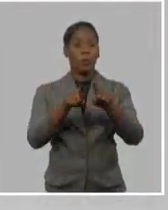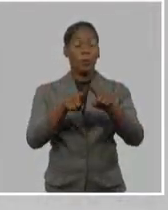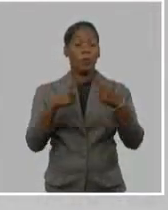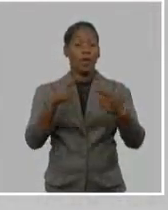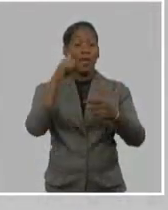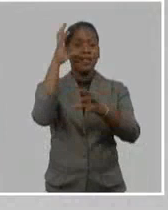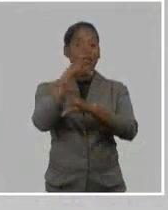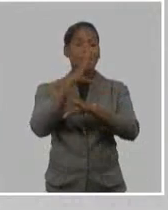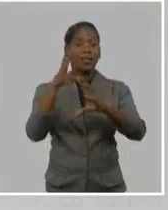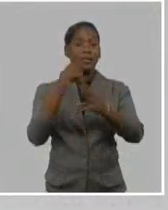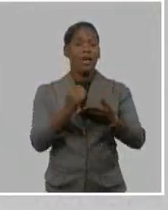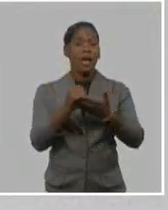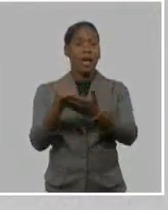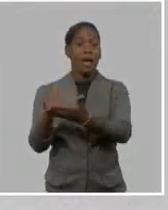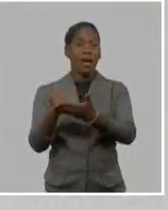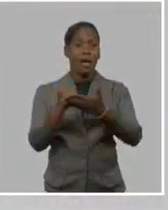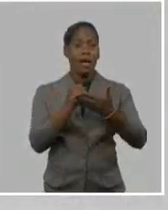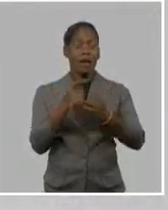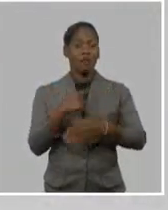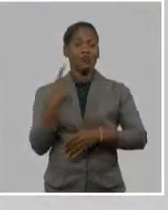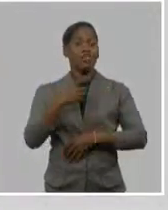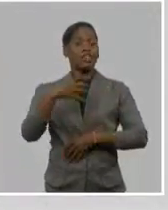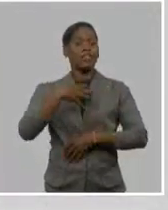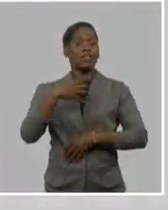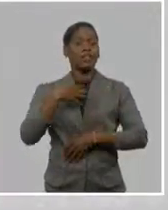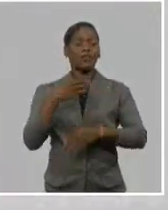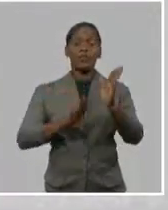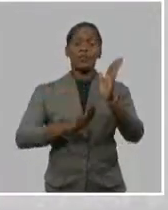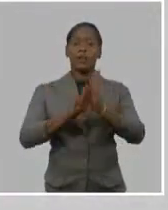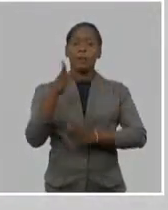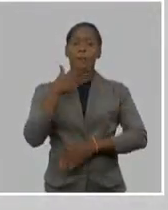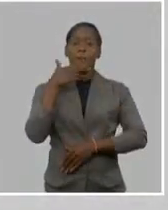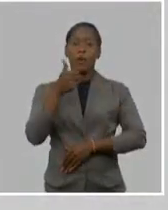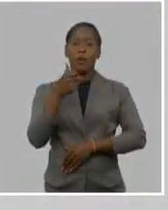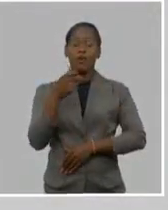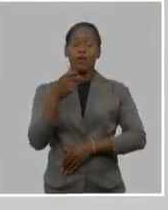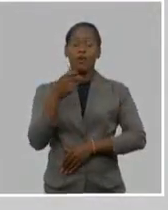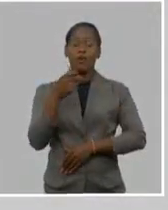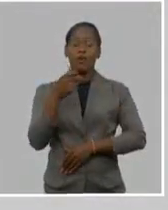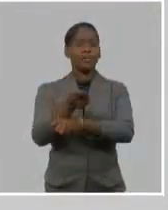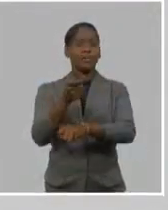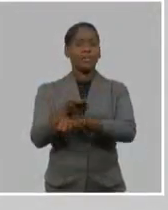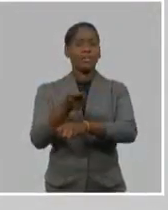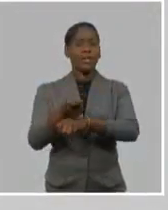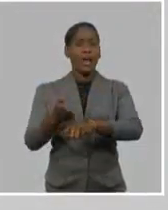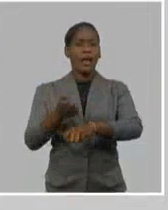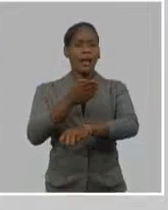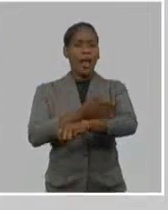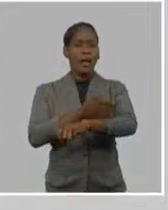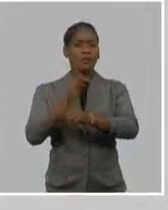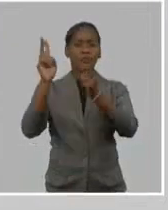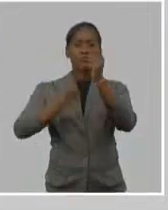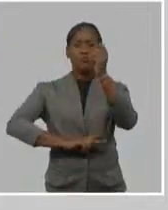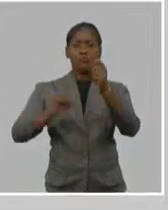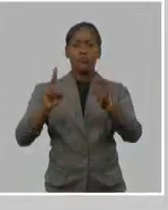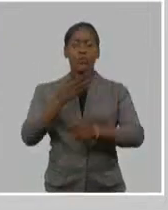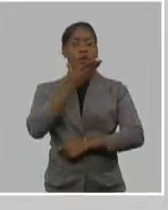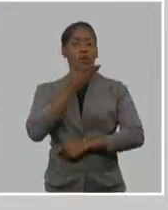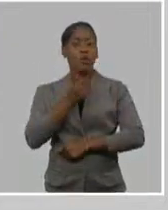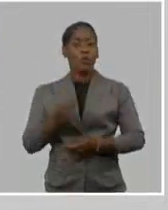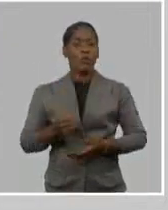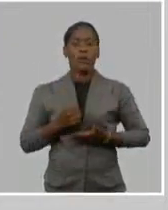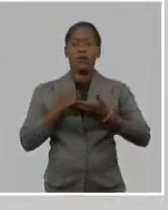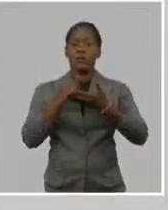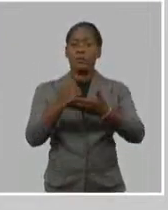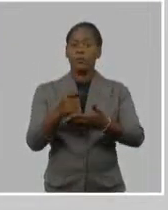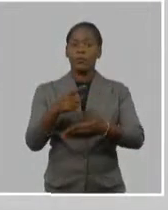hegemonía en nuestros valores, nuestros valores patrios, nuestra sagrada historia, nuestra identidad